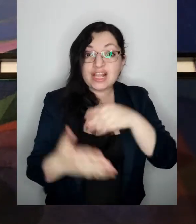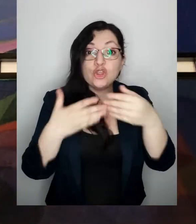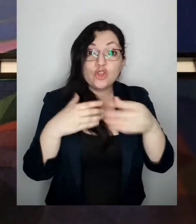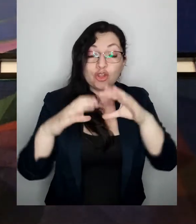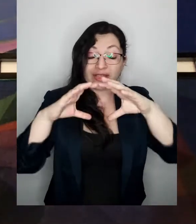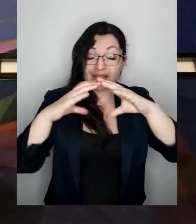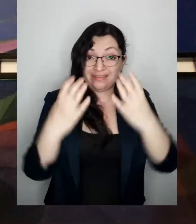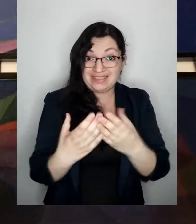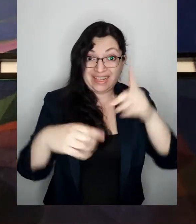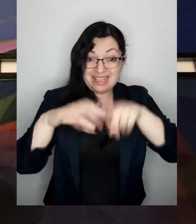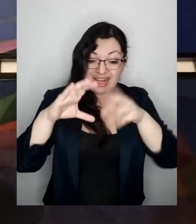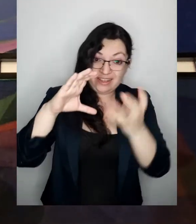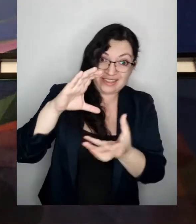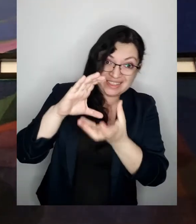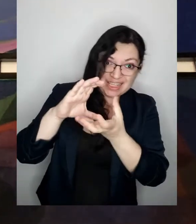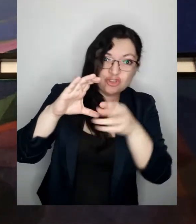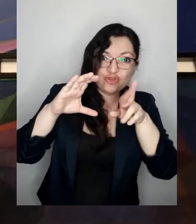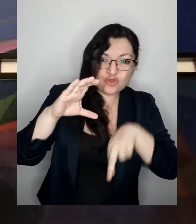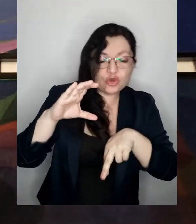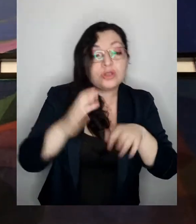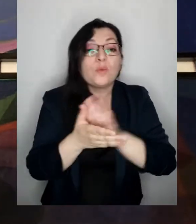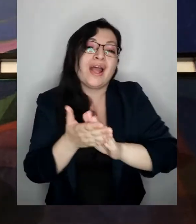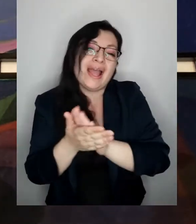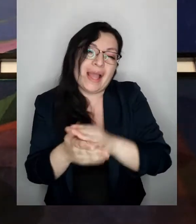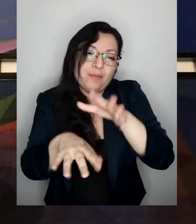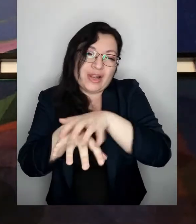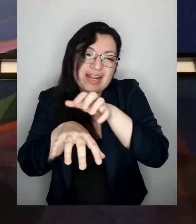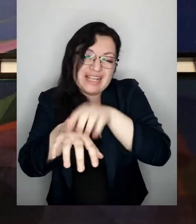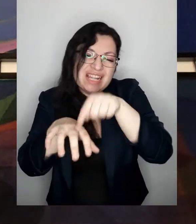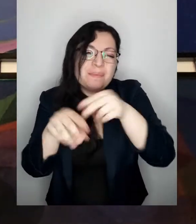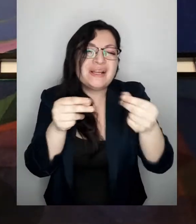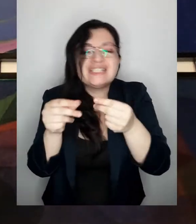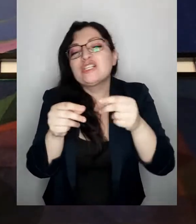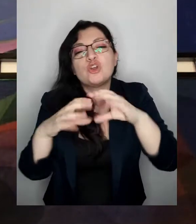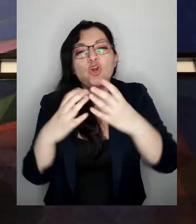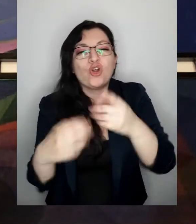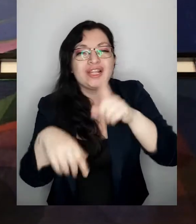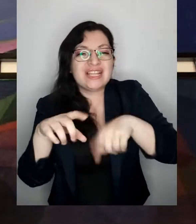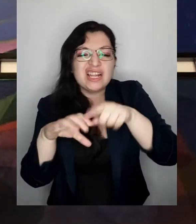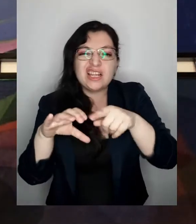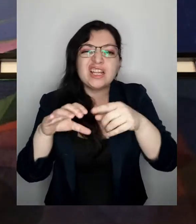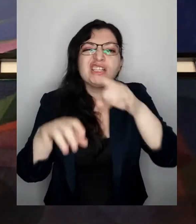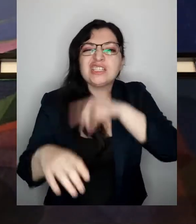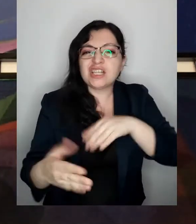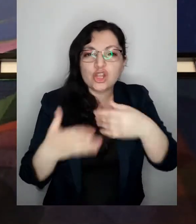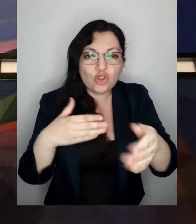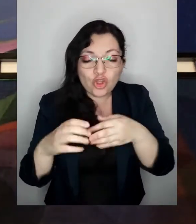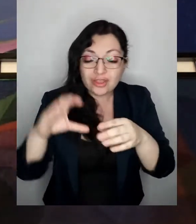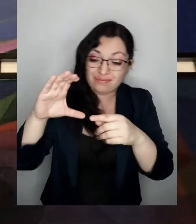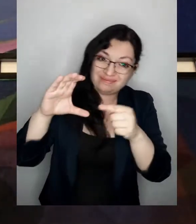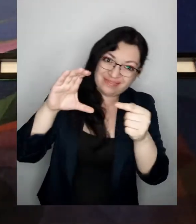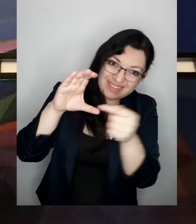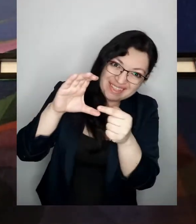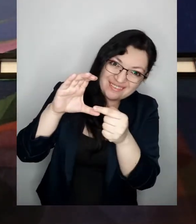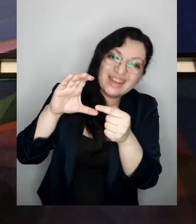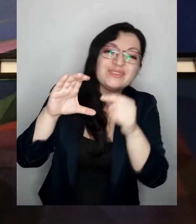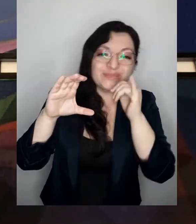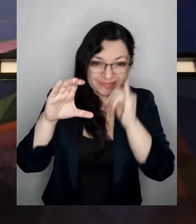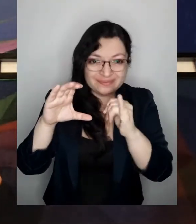Chile se encuentra en el hemisferio sur así que si la tierra fuese esta naranja Chile estaría en algún punto de la mitad de abajo de la